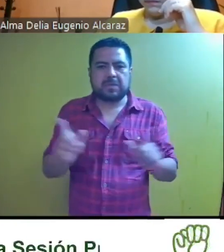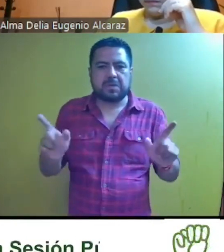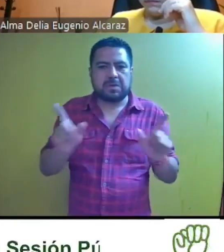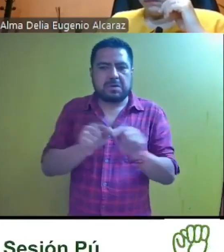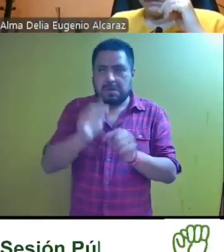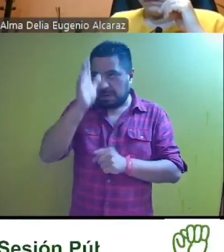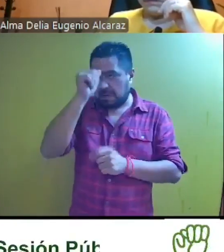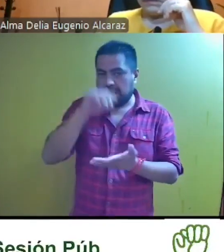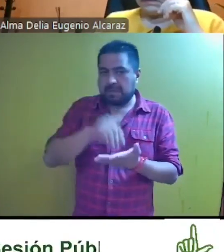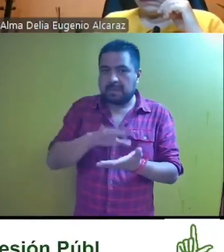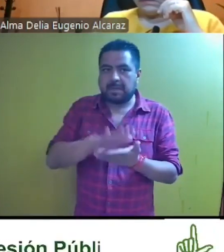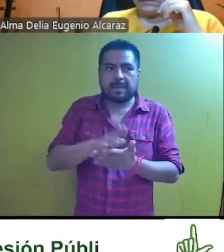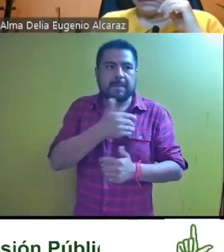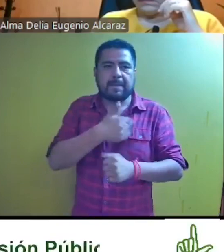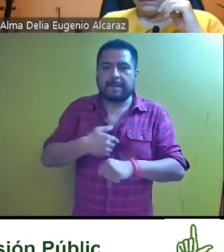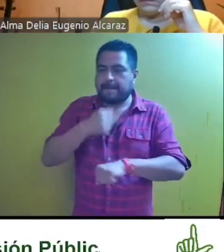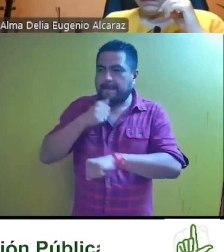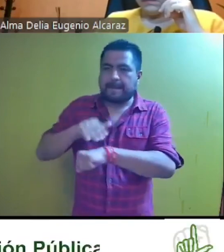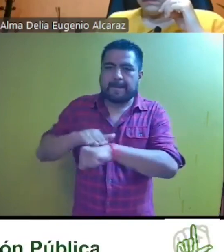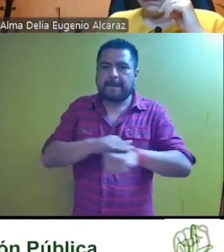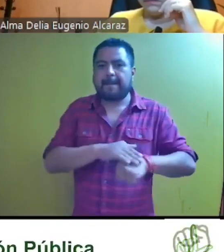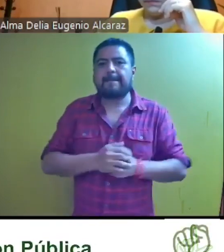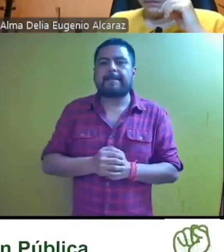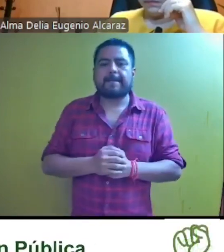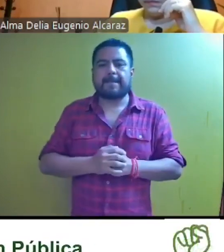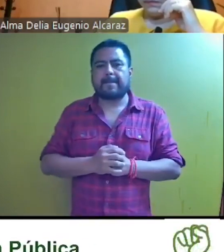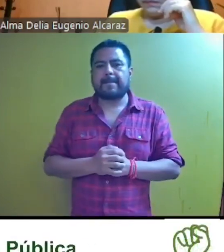del acuerdo plenario. Magistrada presidenta, magistradas, magistrados.